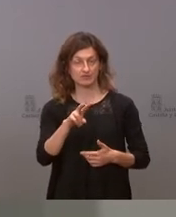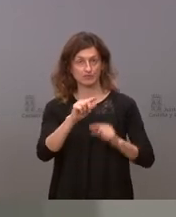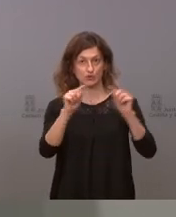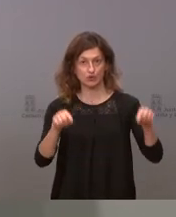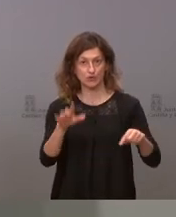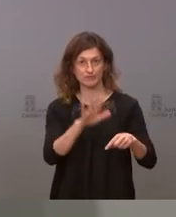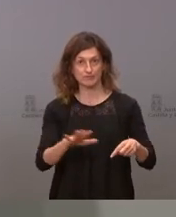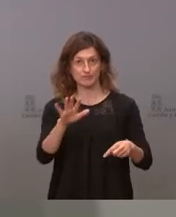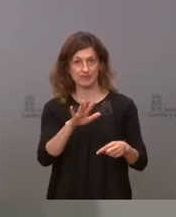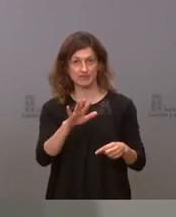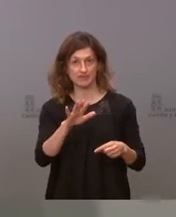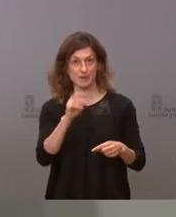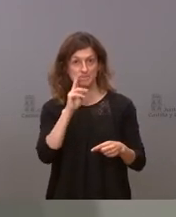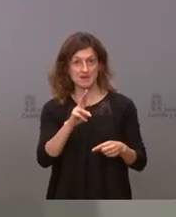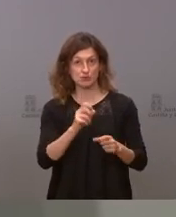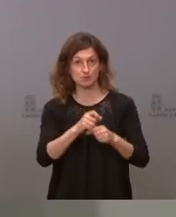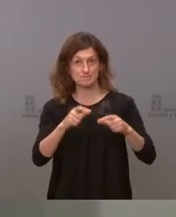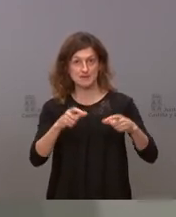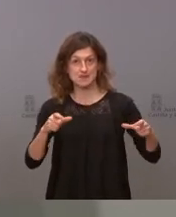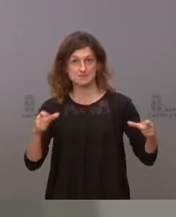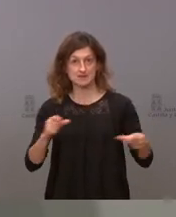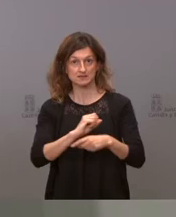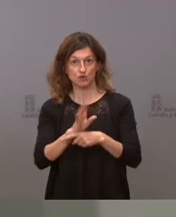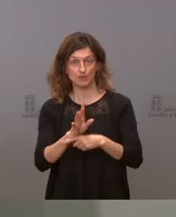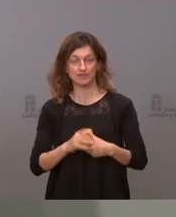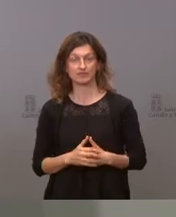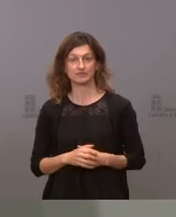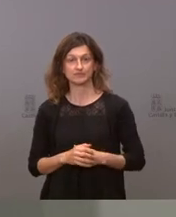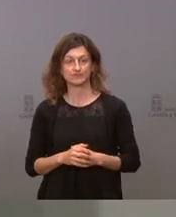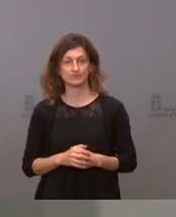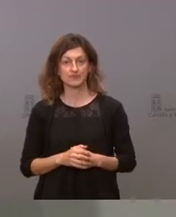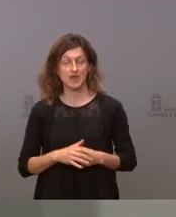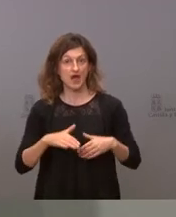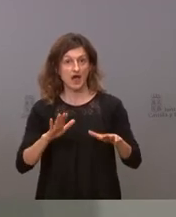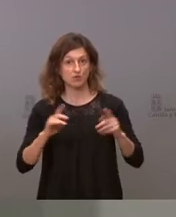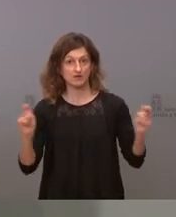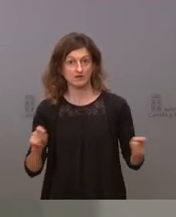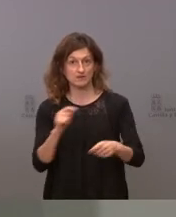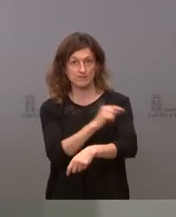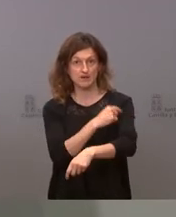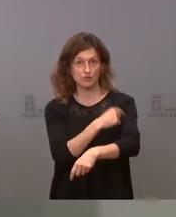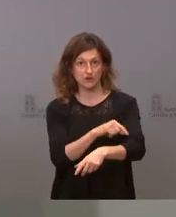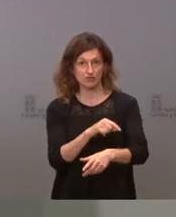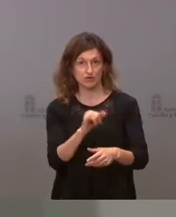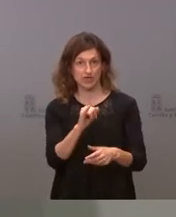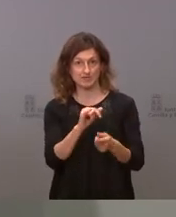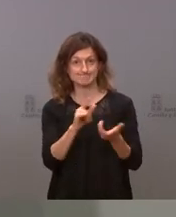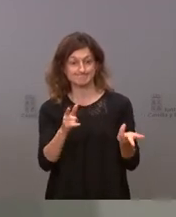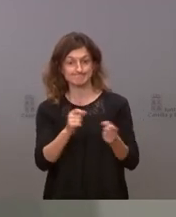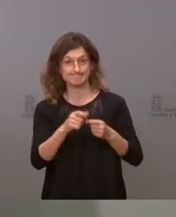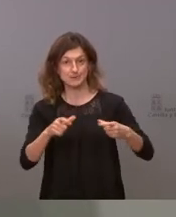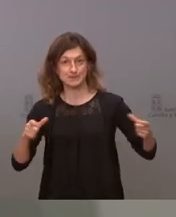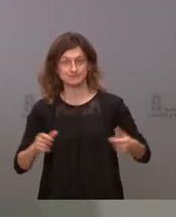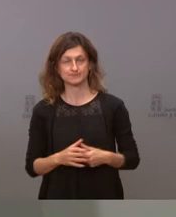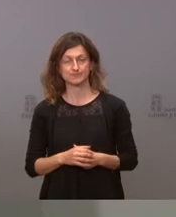está creciendo la incidencia está creciendo a pesar de la campaña de vacunación y nosotros